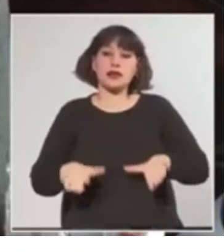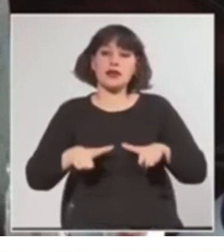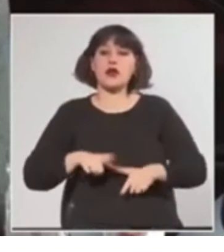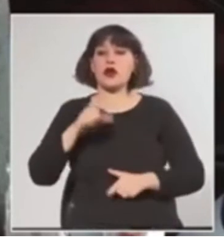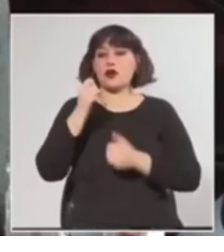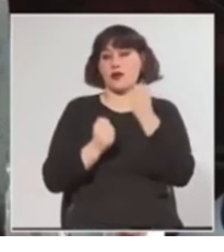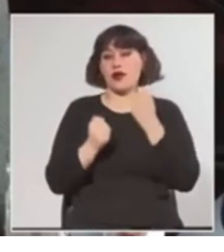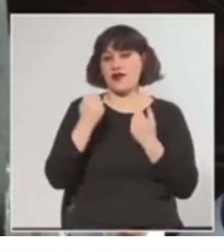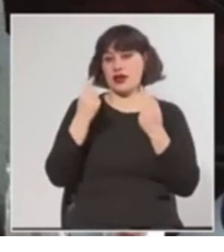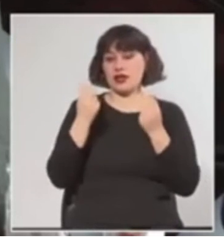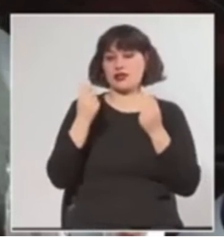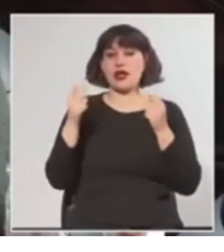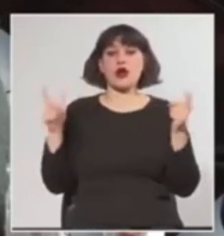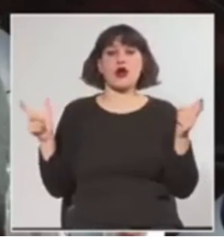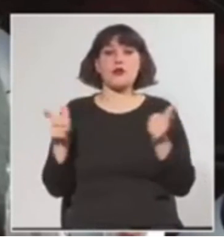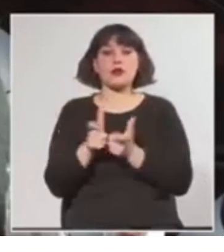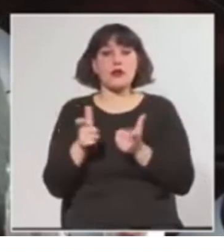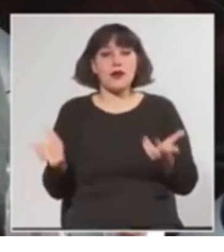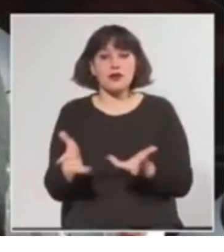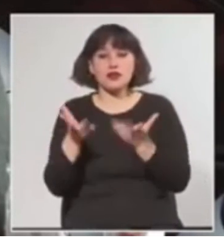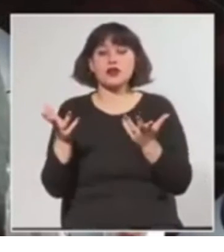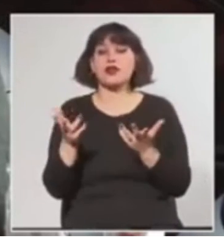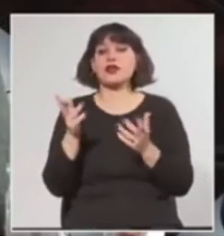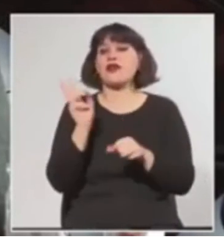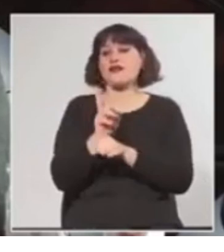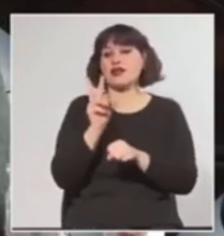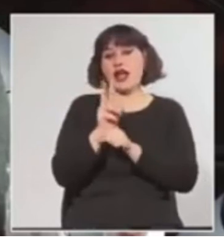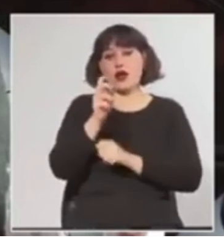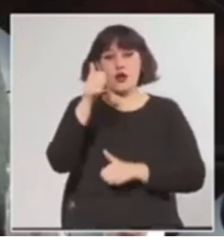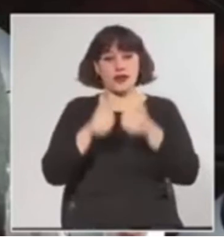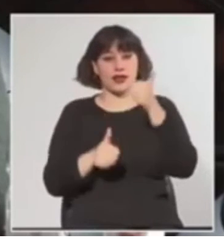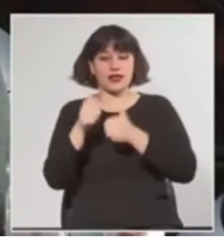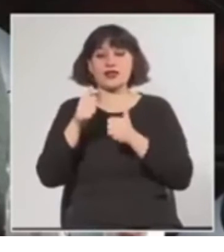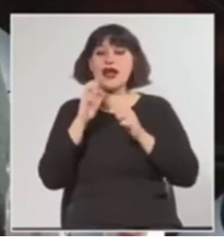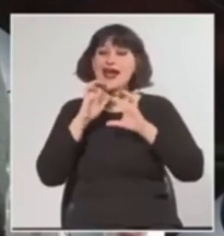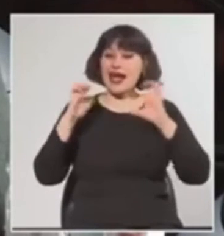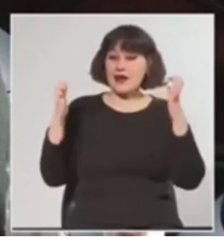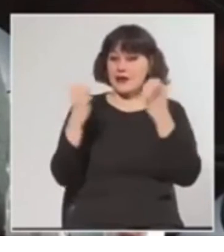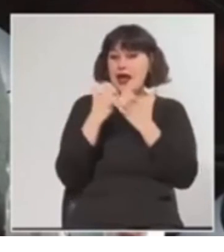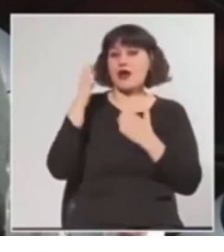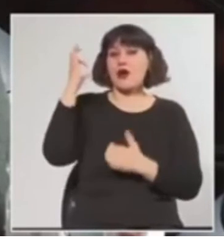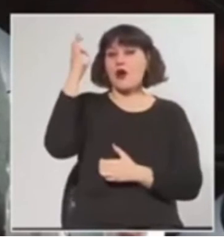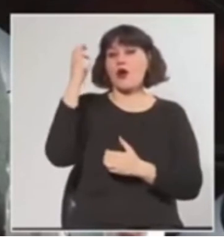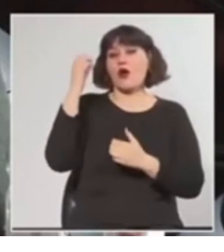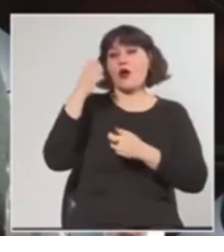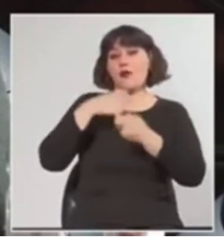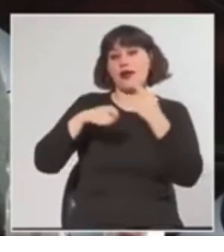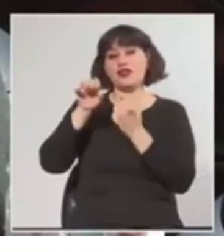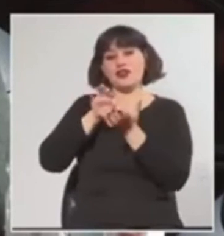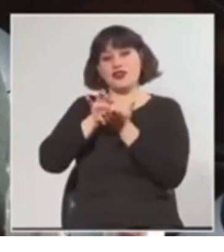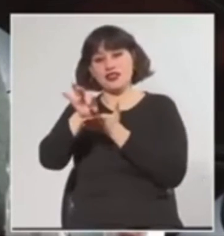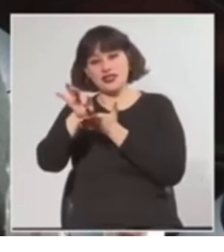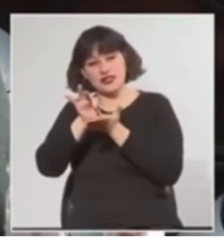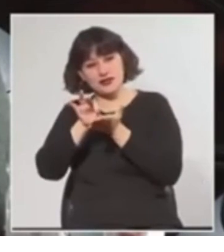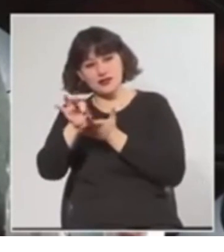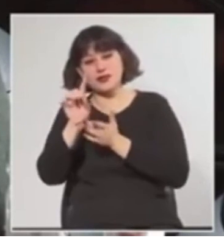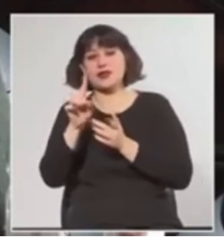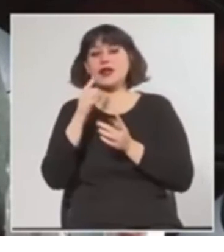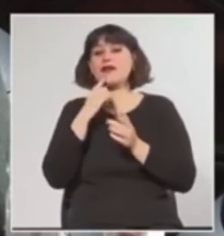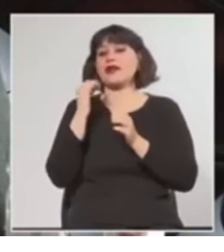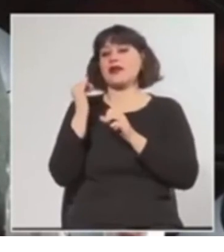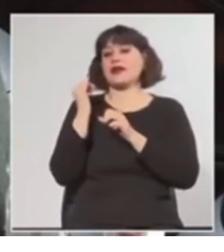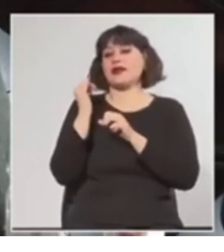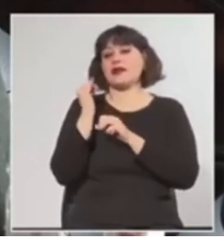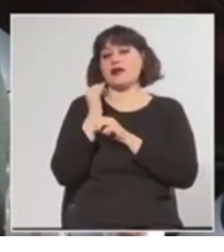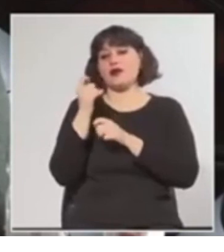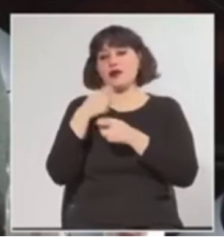Economía y Finanzas, a la Comisión de Promoción y Defensa de la Competencia, a la Cámara de Comercio y Servicios del Uruguay, a la Asociación Comercial Industrial de Río Negro,